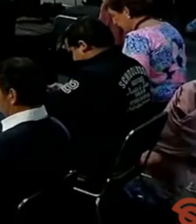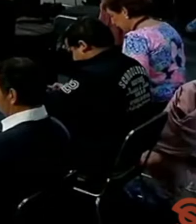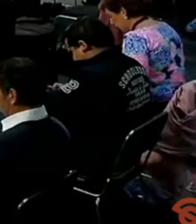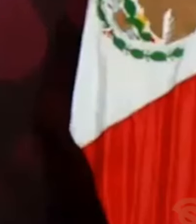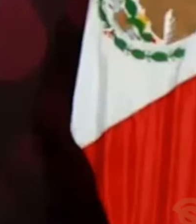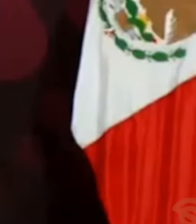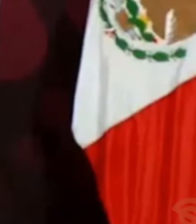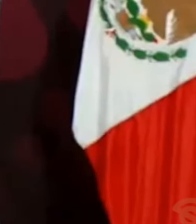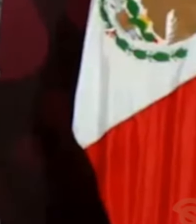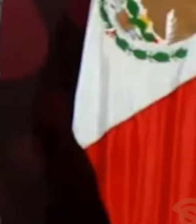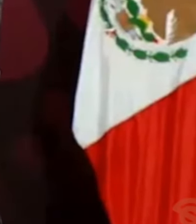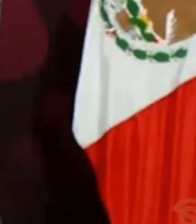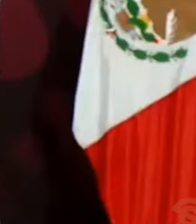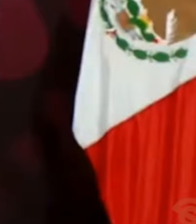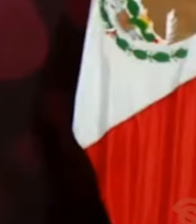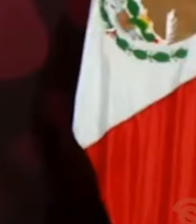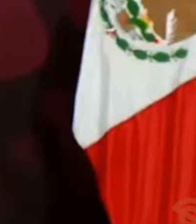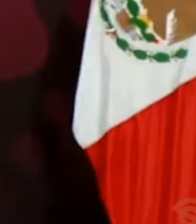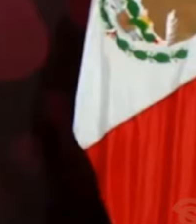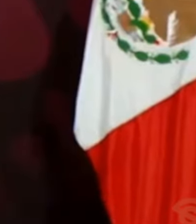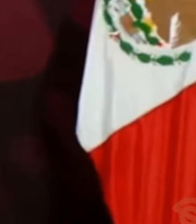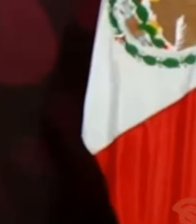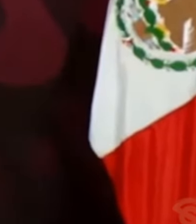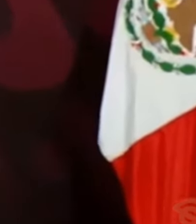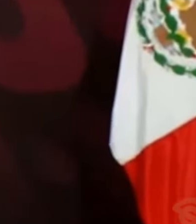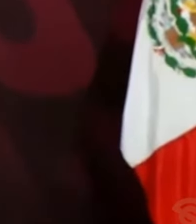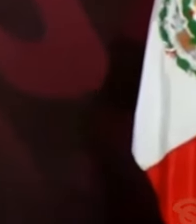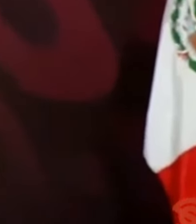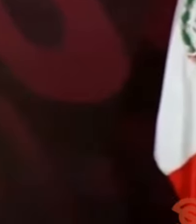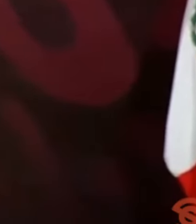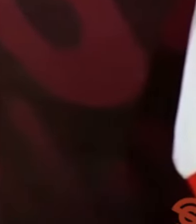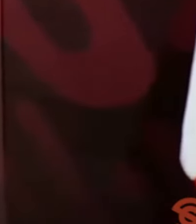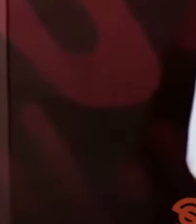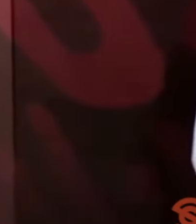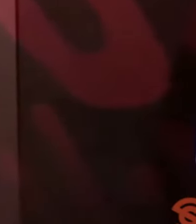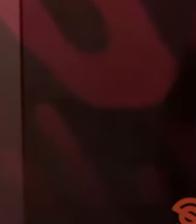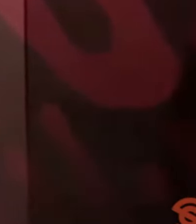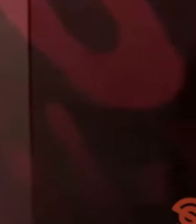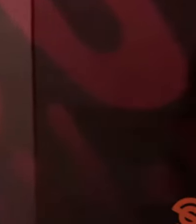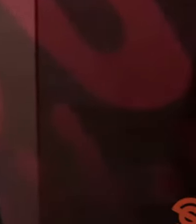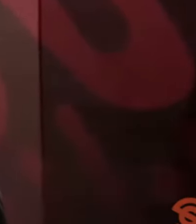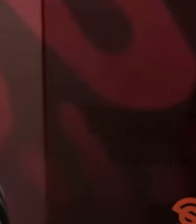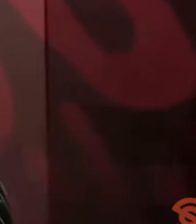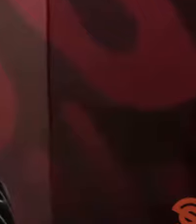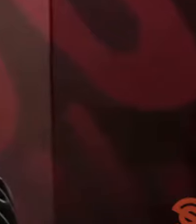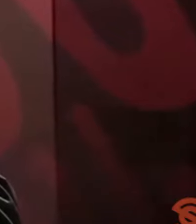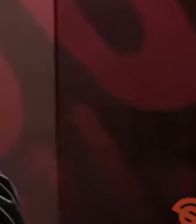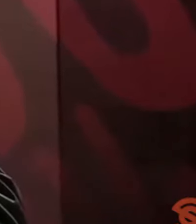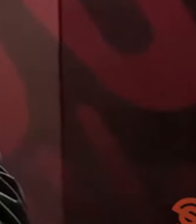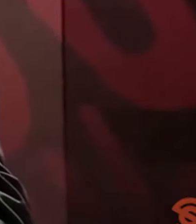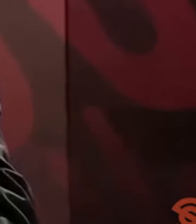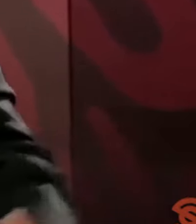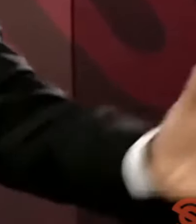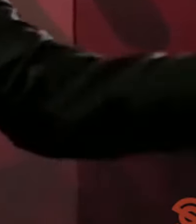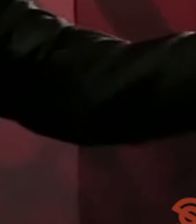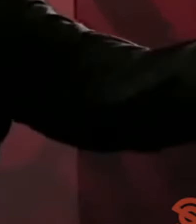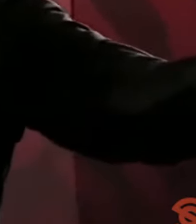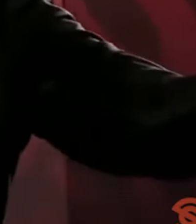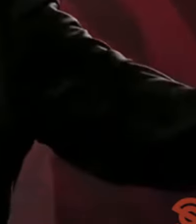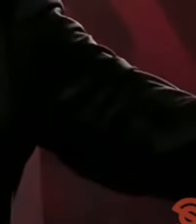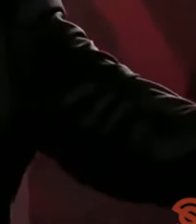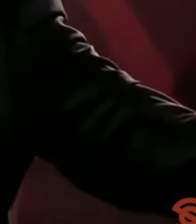Pero eso suele pasar en todo el mundo cuando